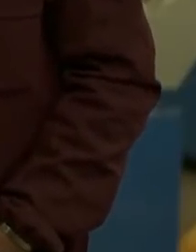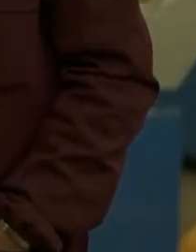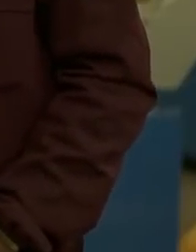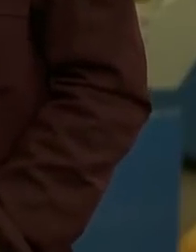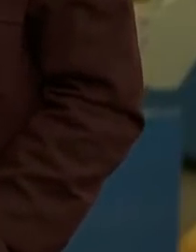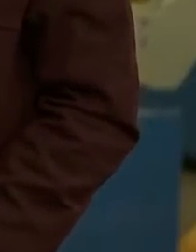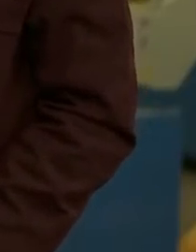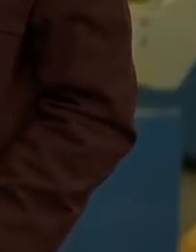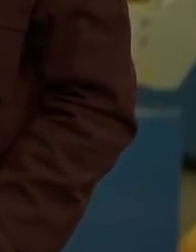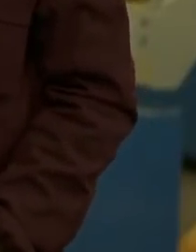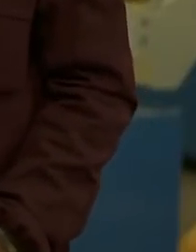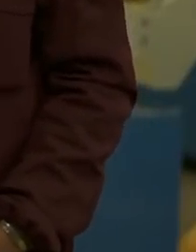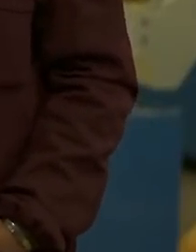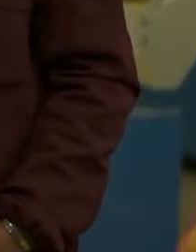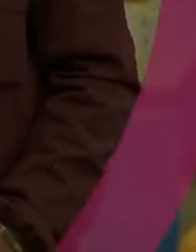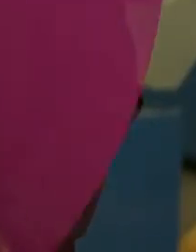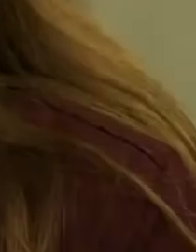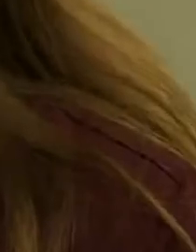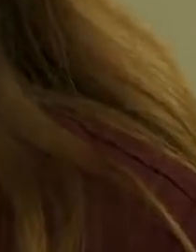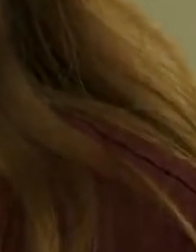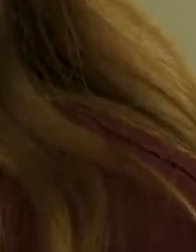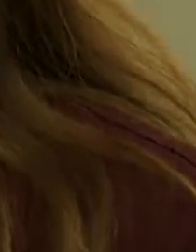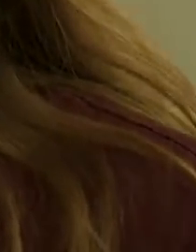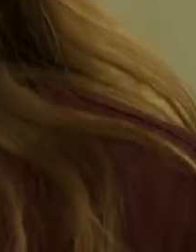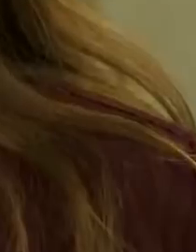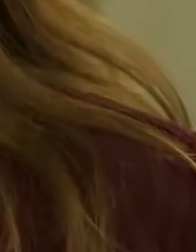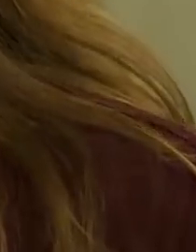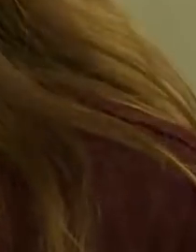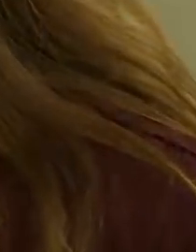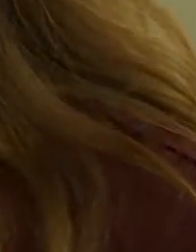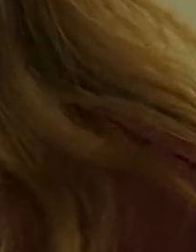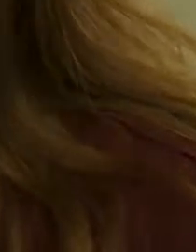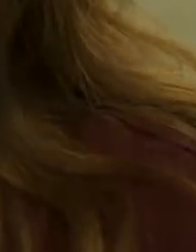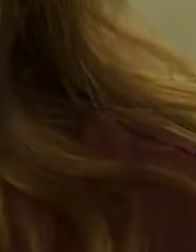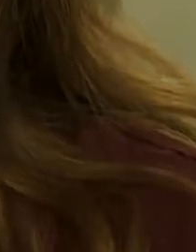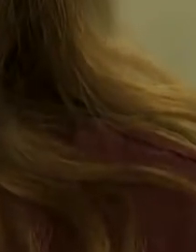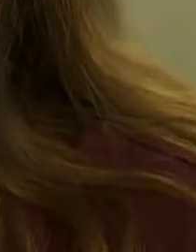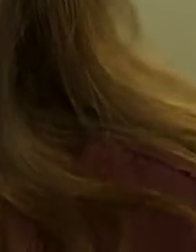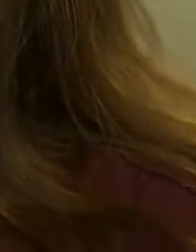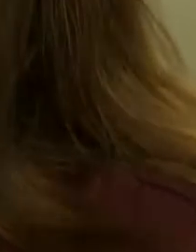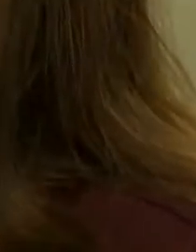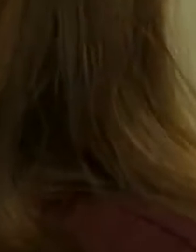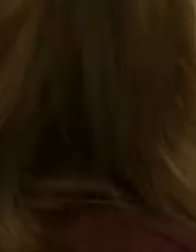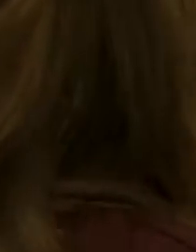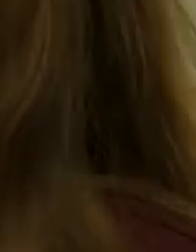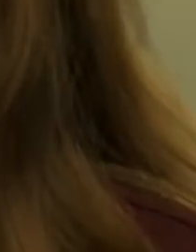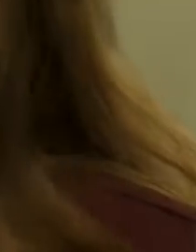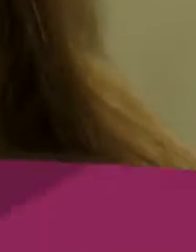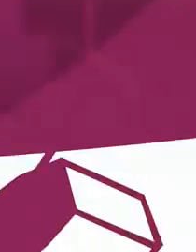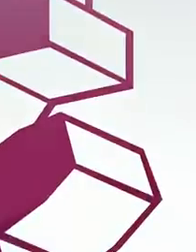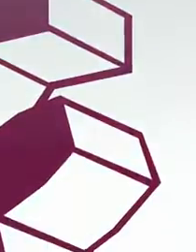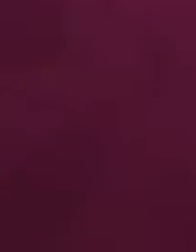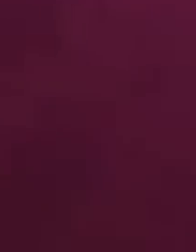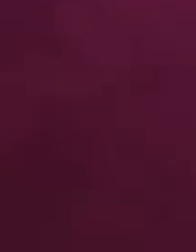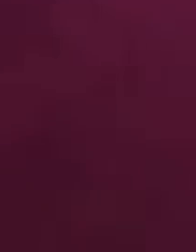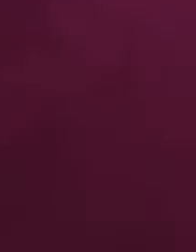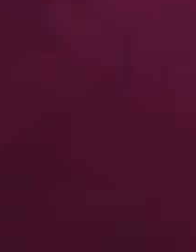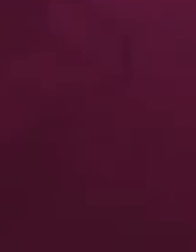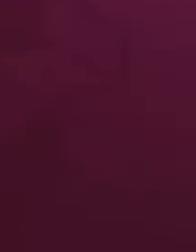politécnica y voy a ser la primera de mi familia, entonces eso me enorgullece mucho y pues me da muchas alas para seguir adelante.